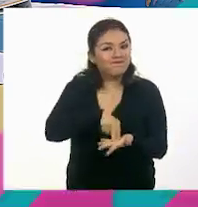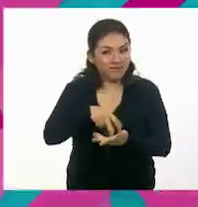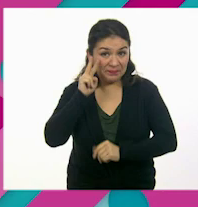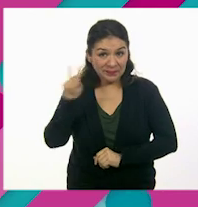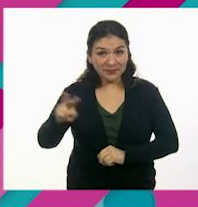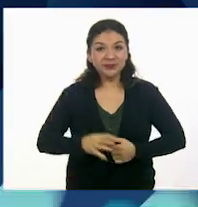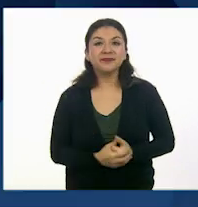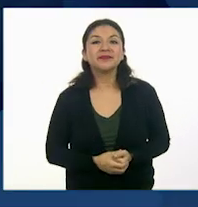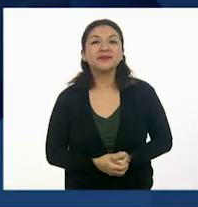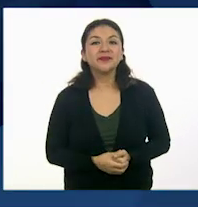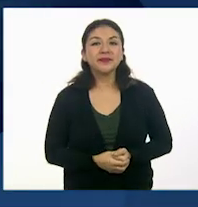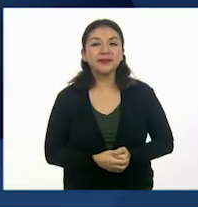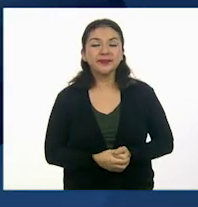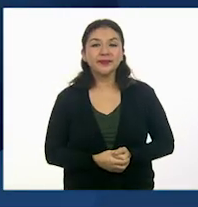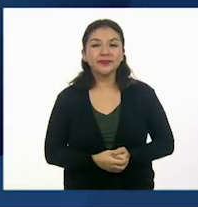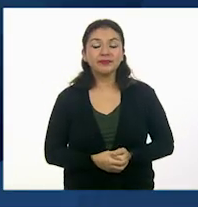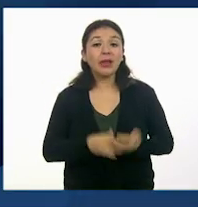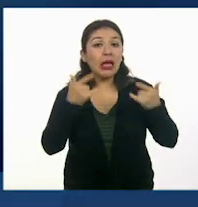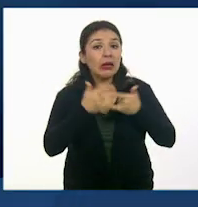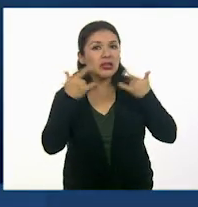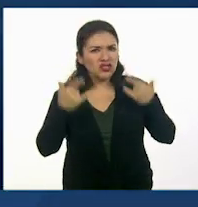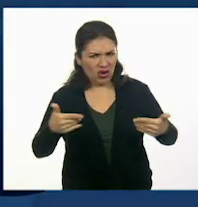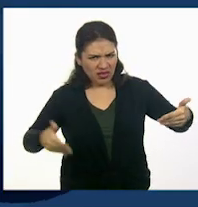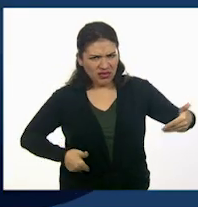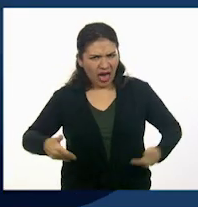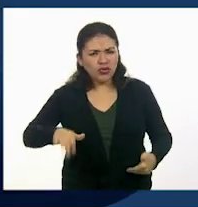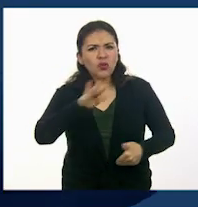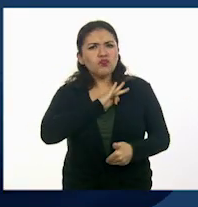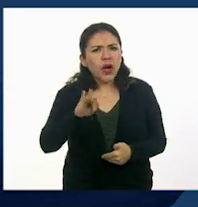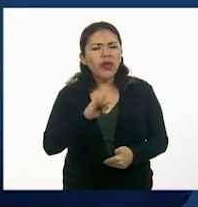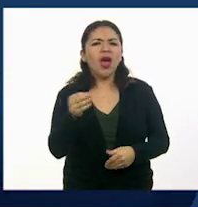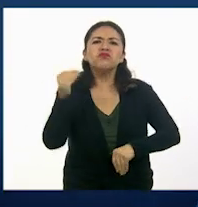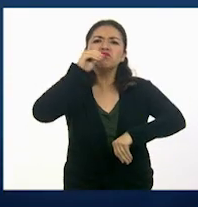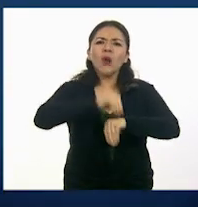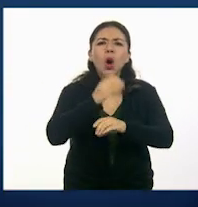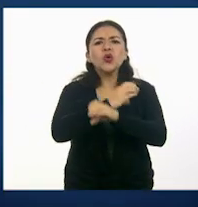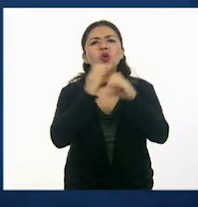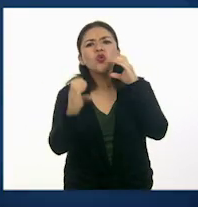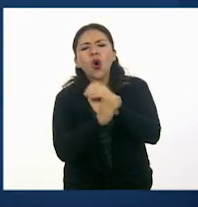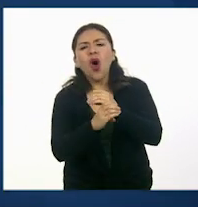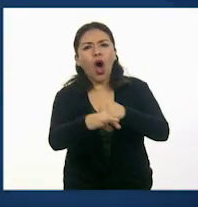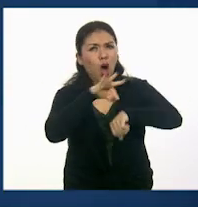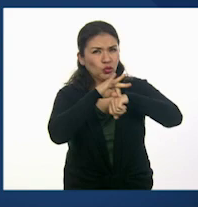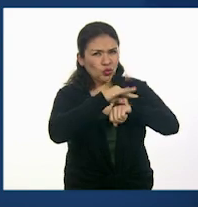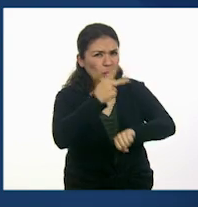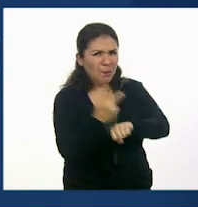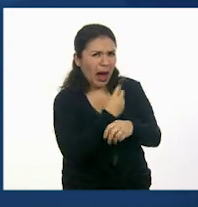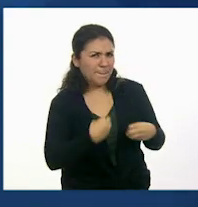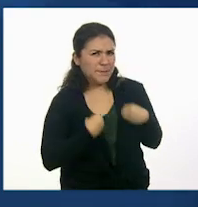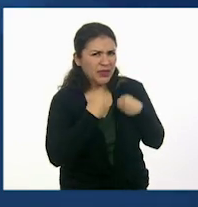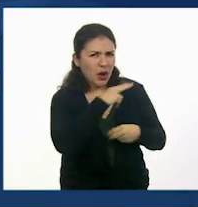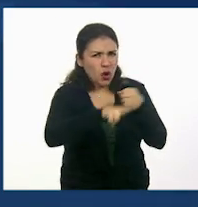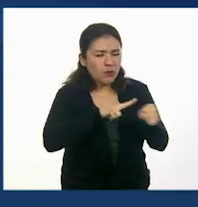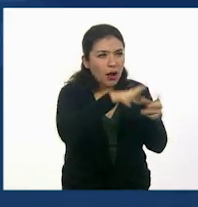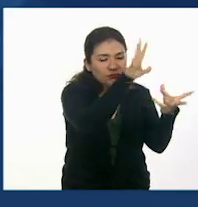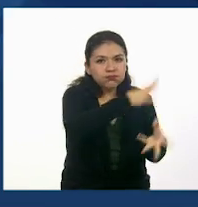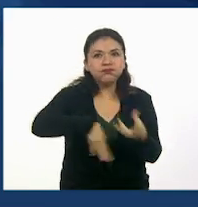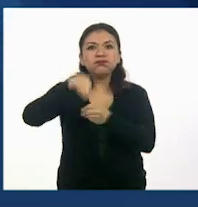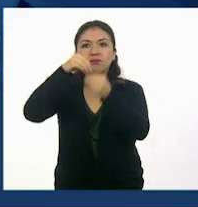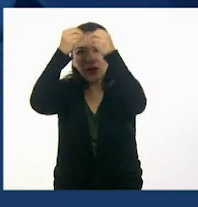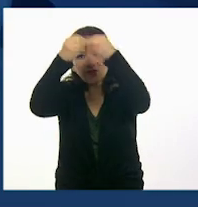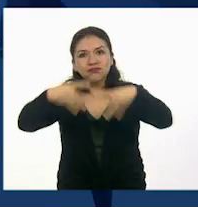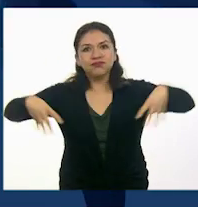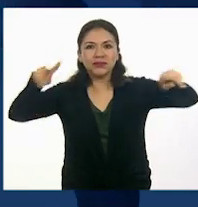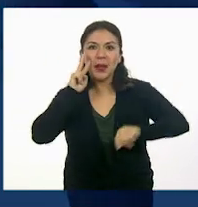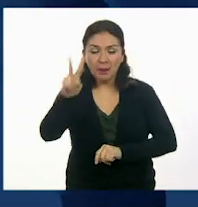Vamos a ver. Una historia teatral puede retomar situaciones o elementos de la vida cotidiana y llevarlos a escena. La